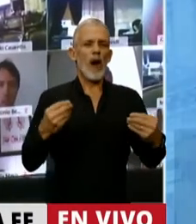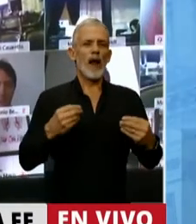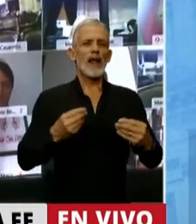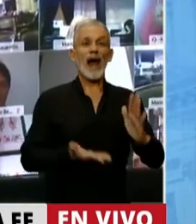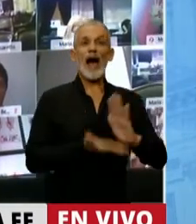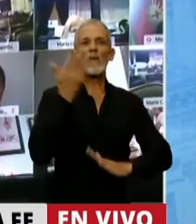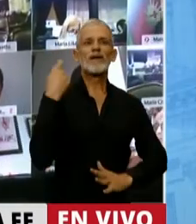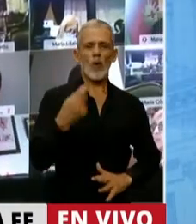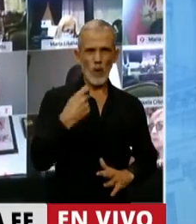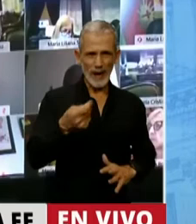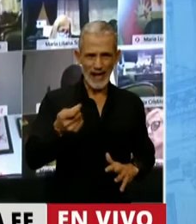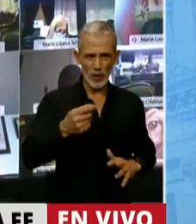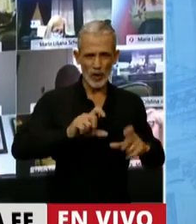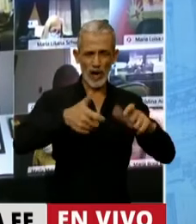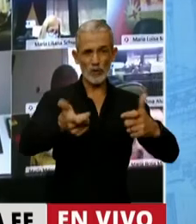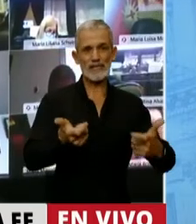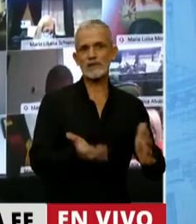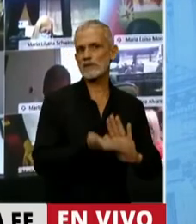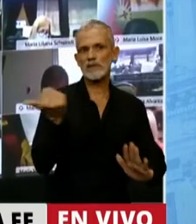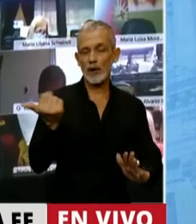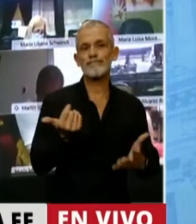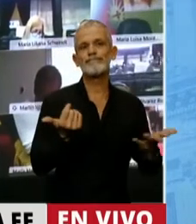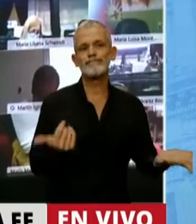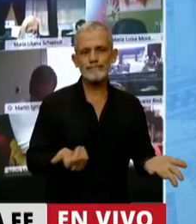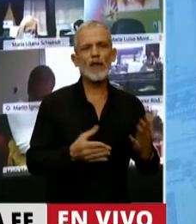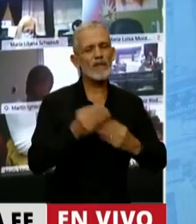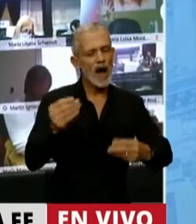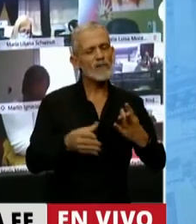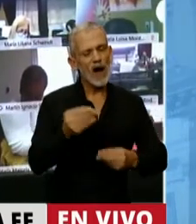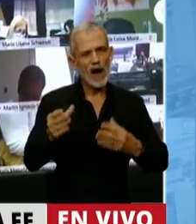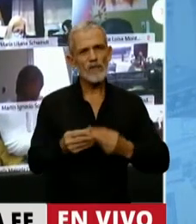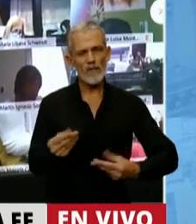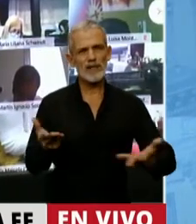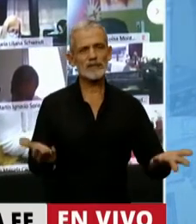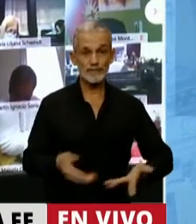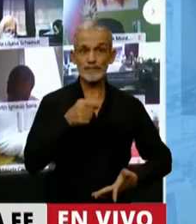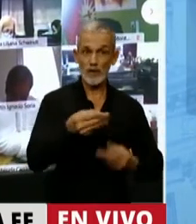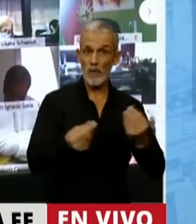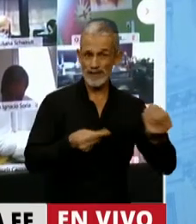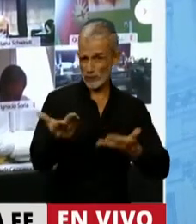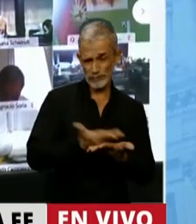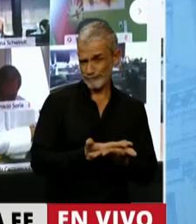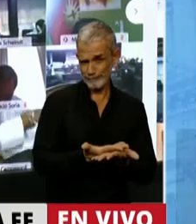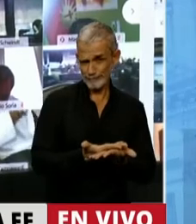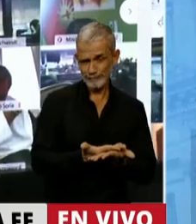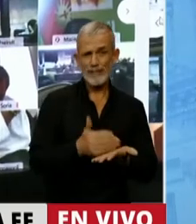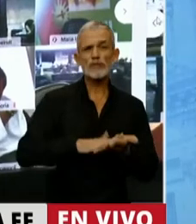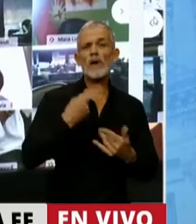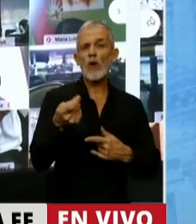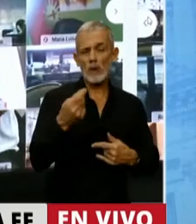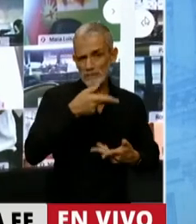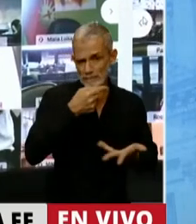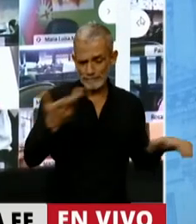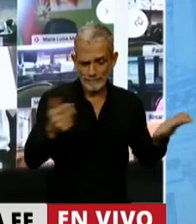del aumento jubilatorio a principio de año, creo que en ese tema viene fallando, y eso se ve en el presupuesto, no está claro el tema previsional,